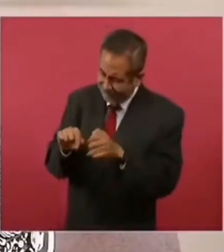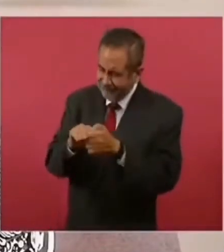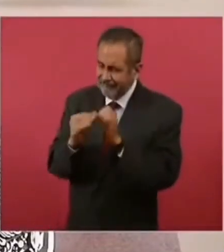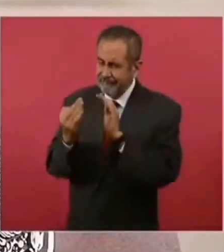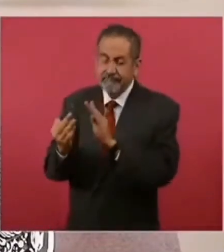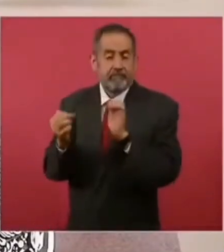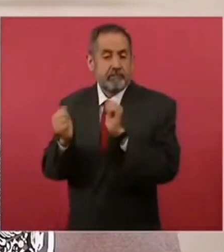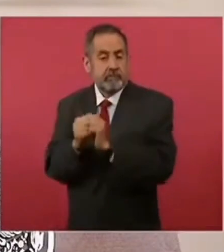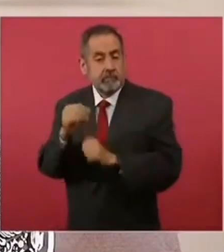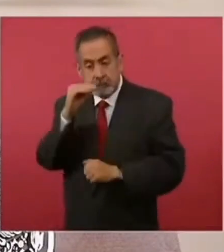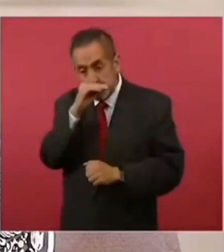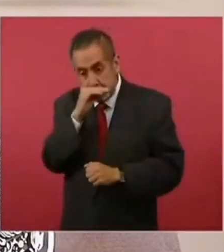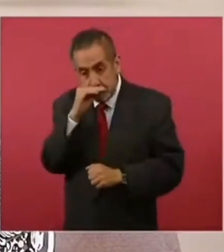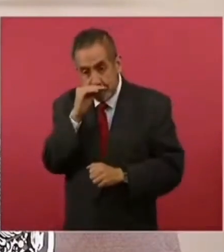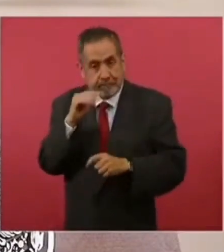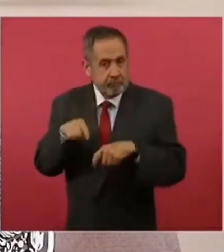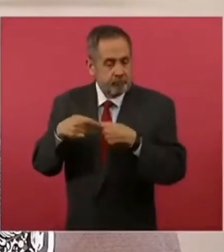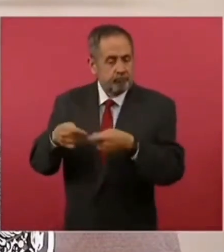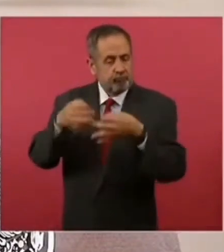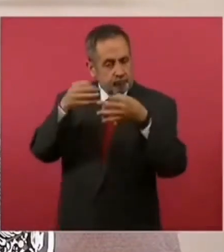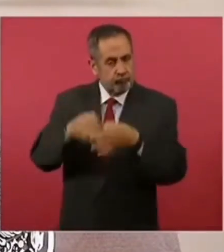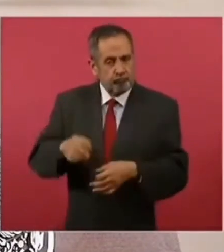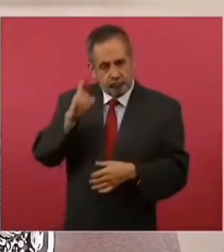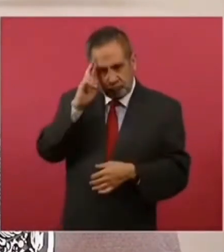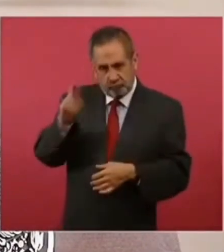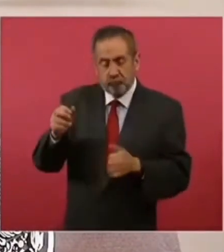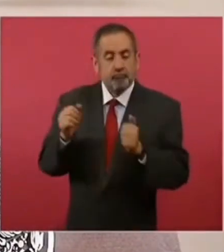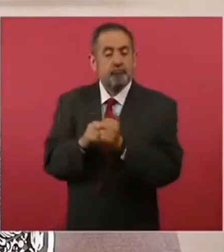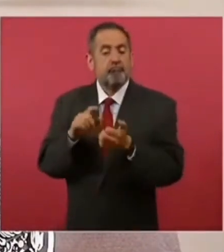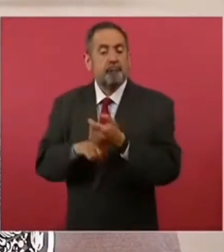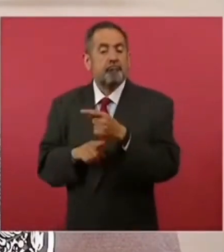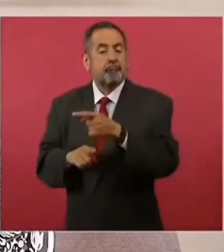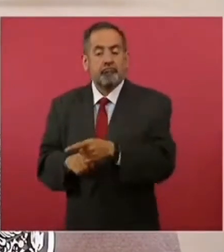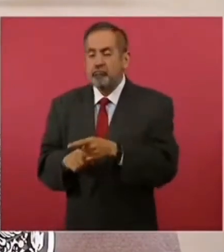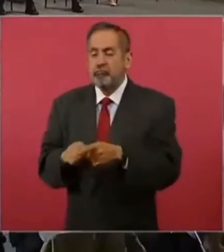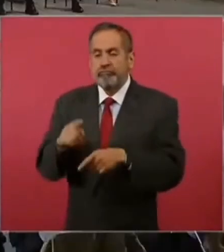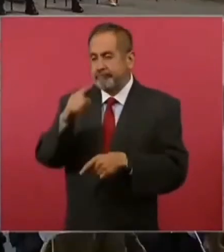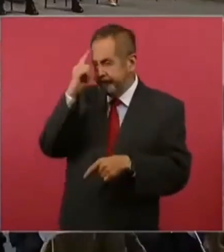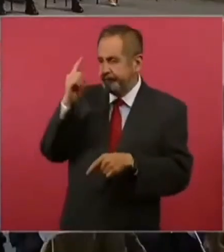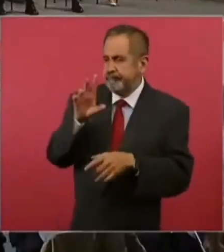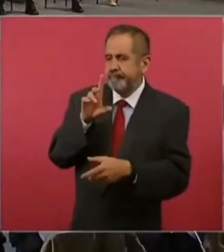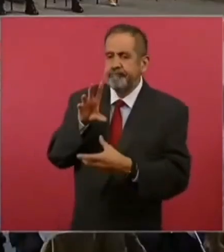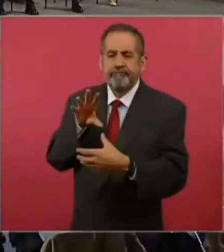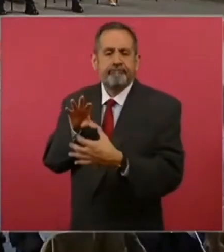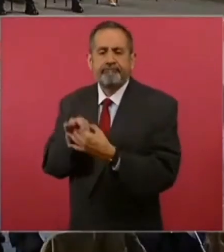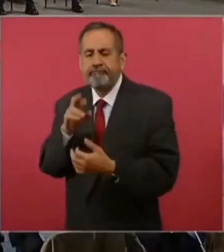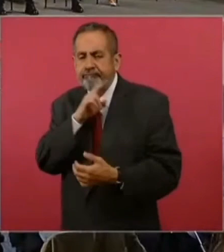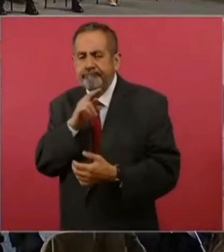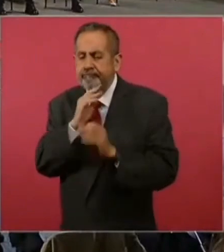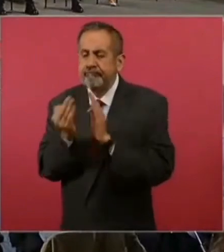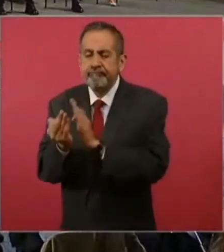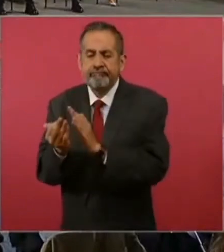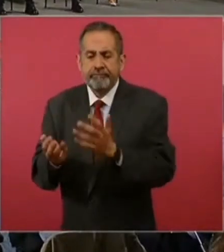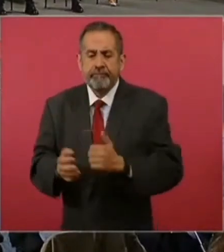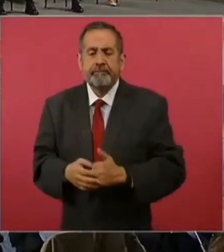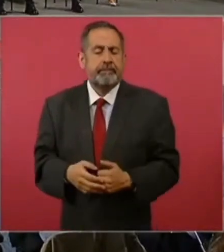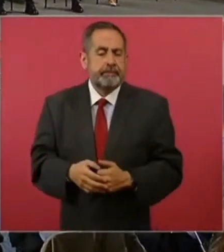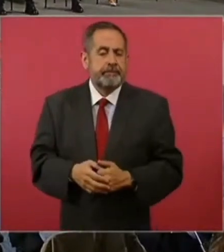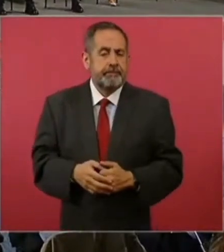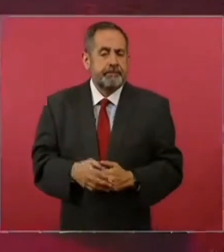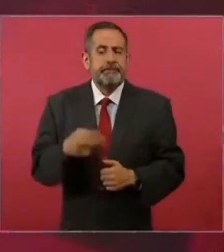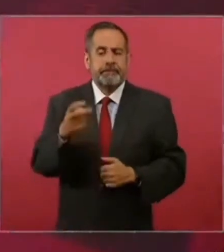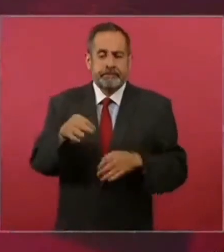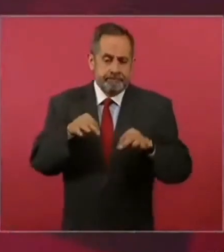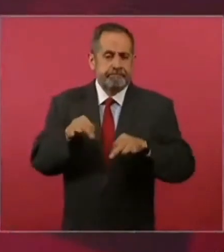gratuita, de manera digna y de manera cercana. Estamos trabajando